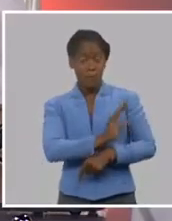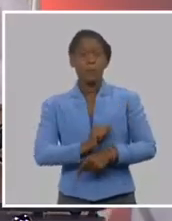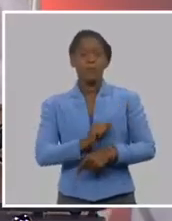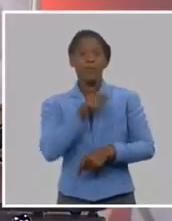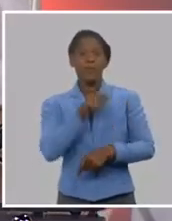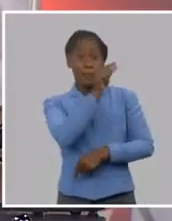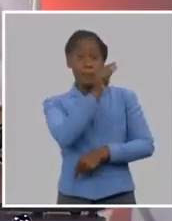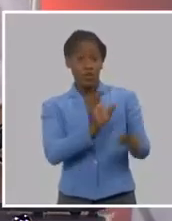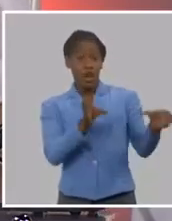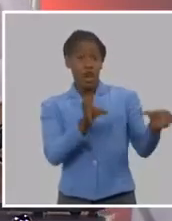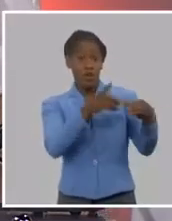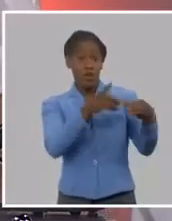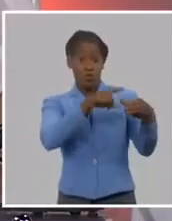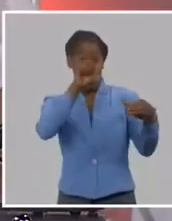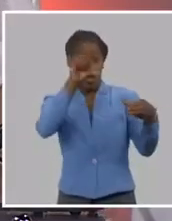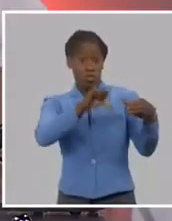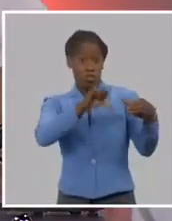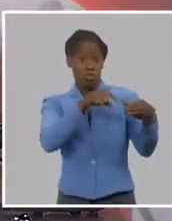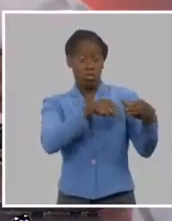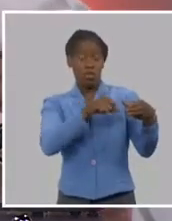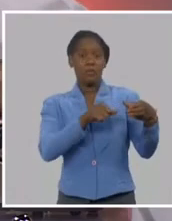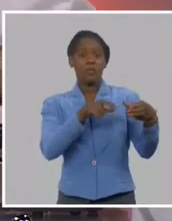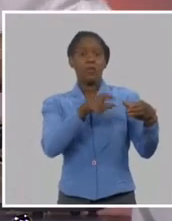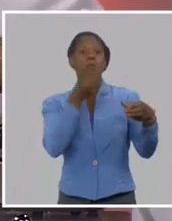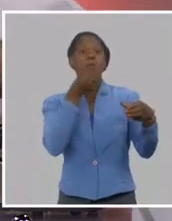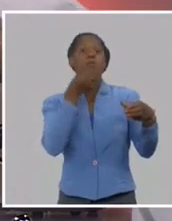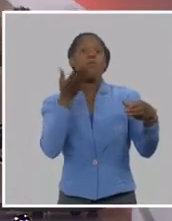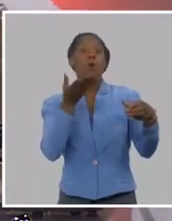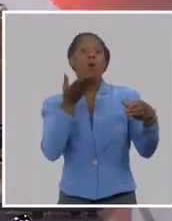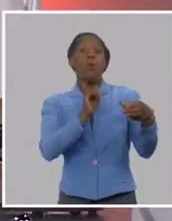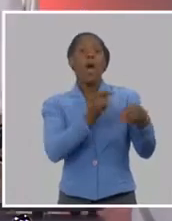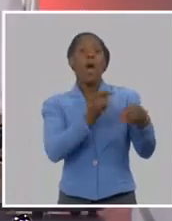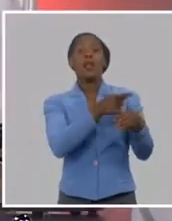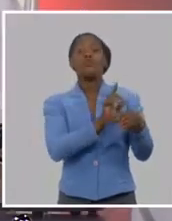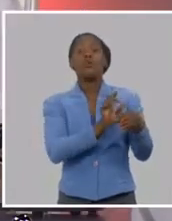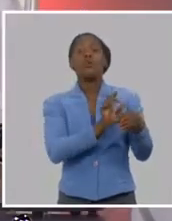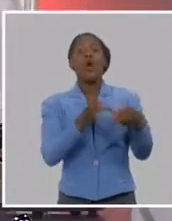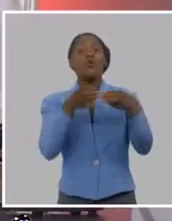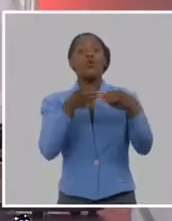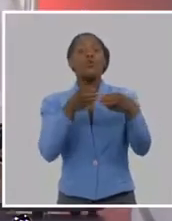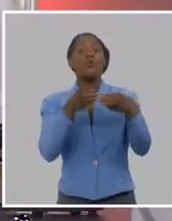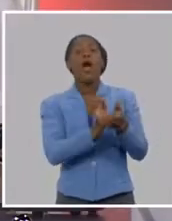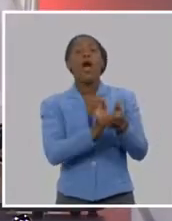que no choque con el derecho humano, excluidos del honor, e influjo de ella,